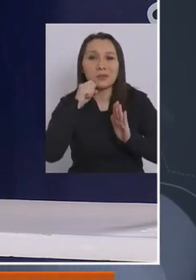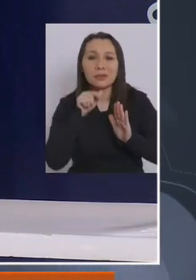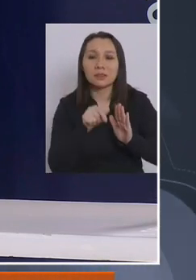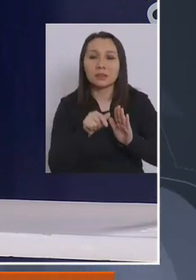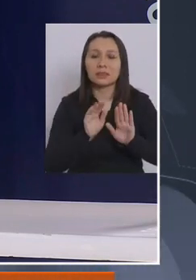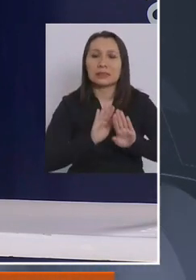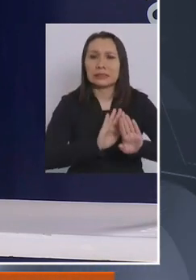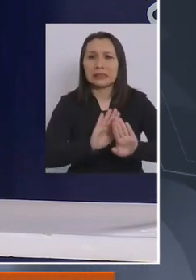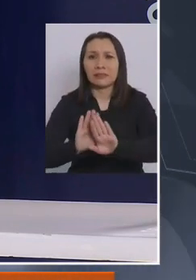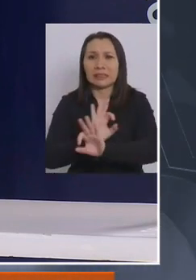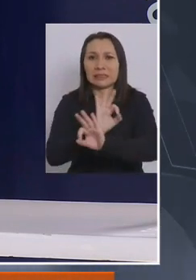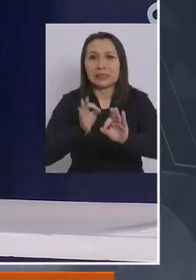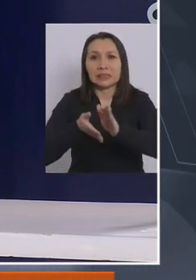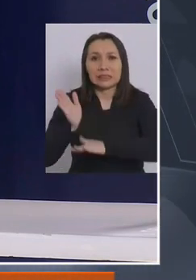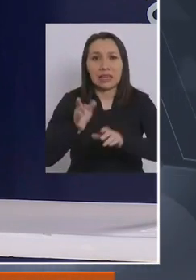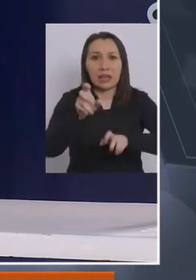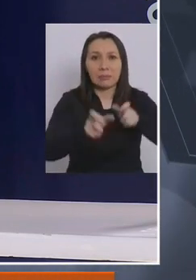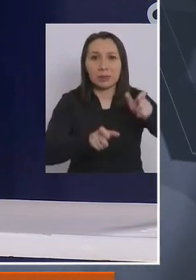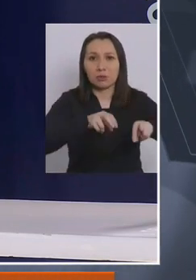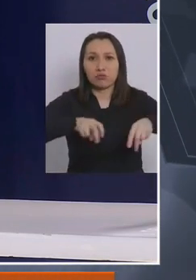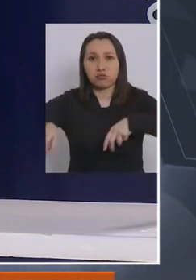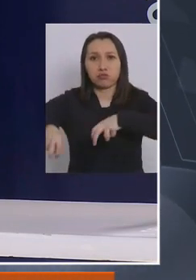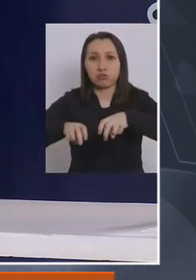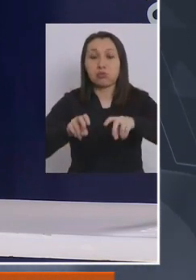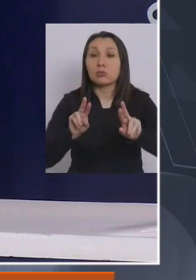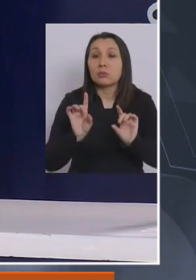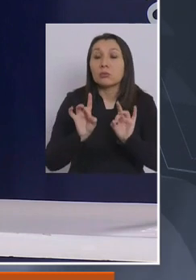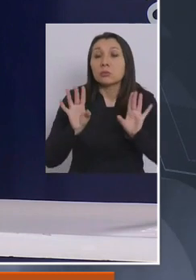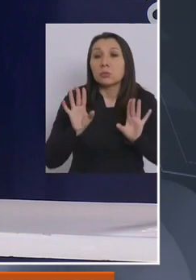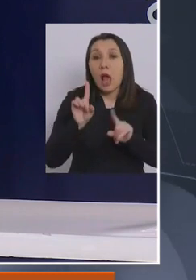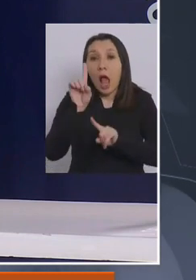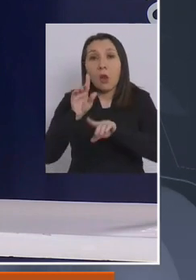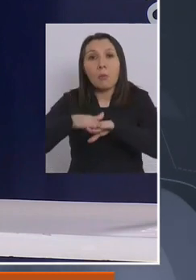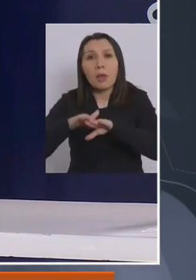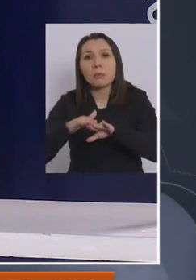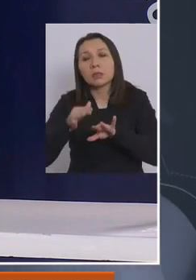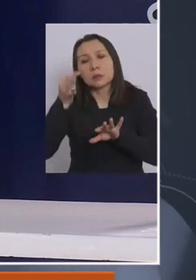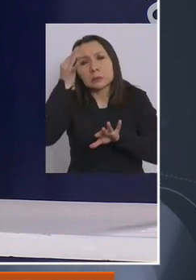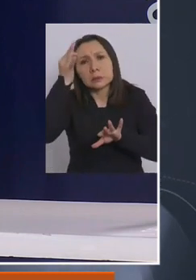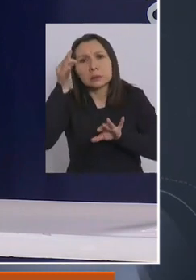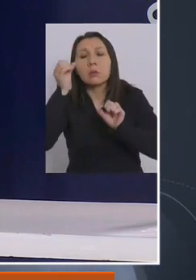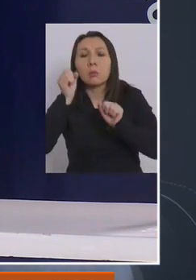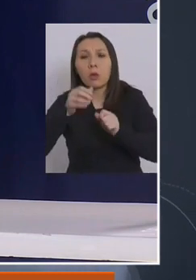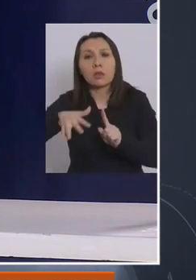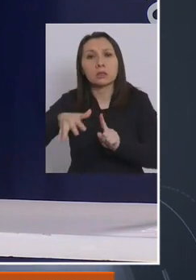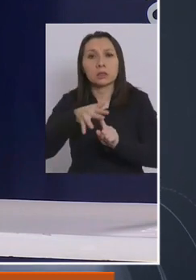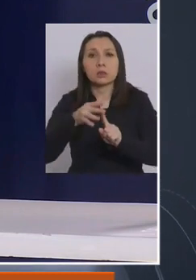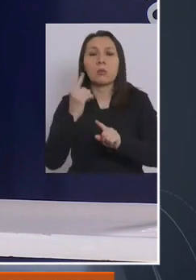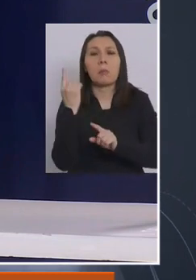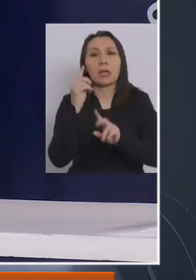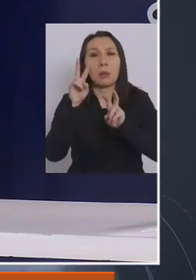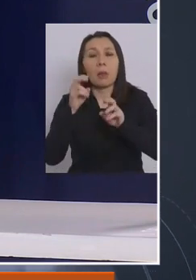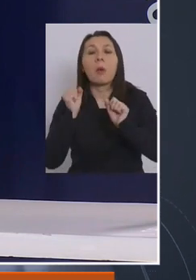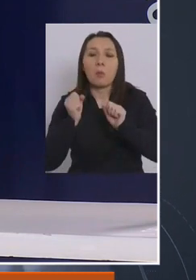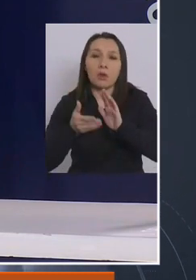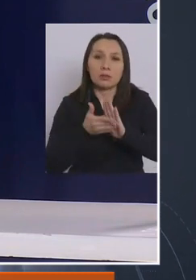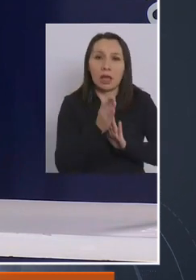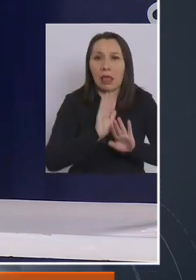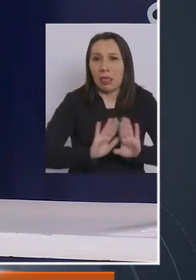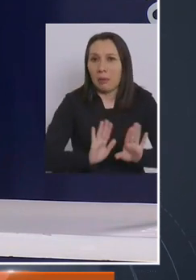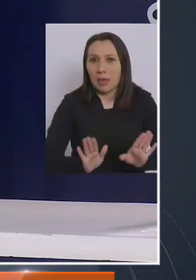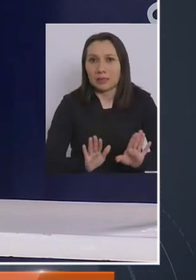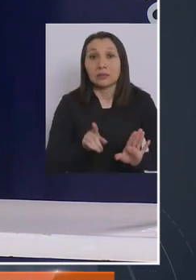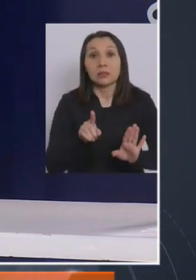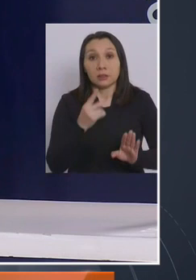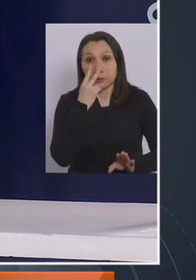evitar la movilidad de las personas salvo aquellos permisos excepcionales por una situación particular. Obviamente,